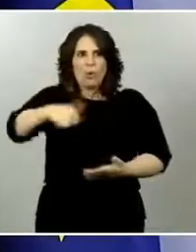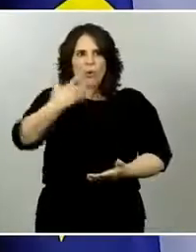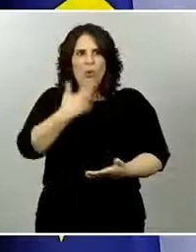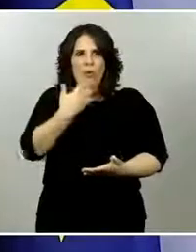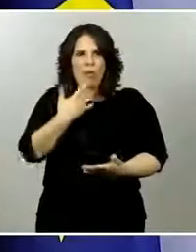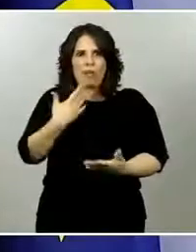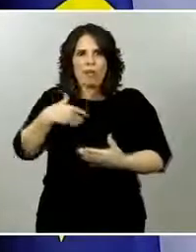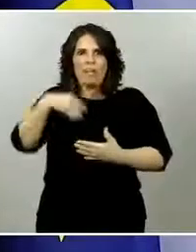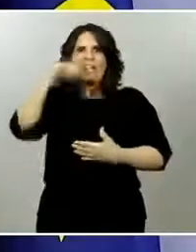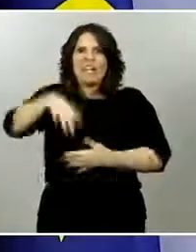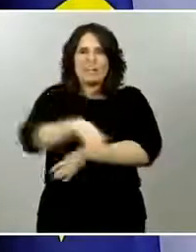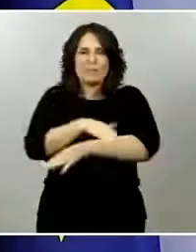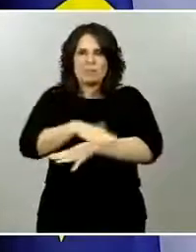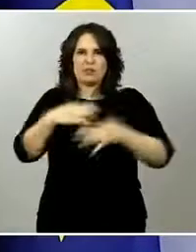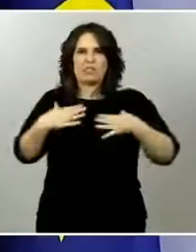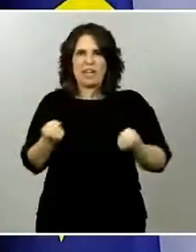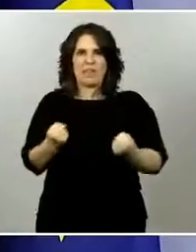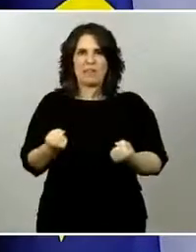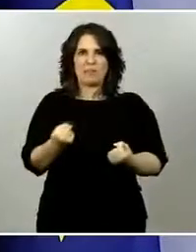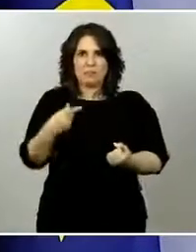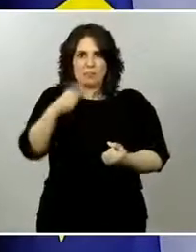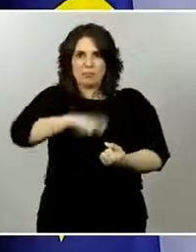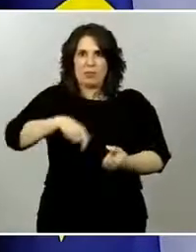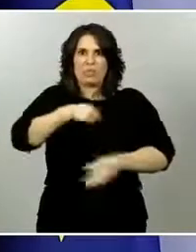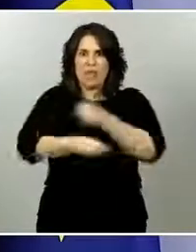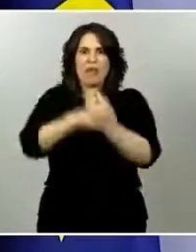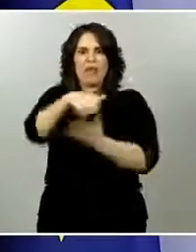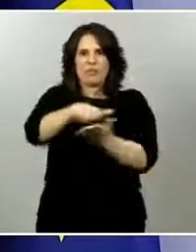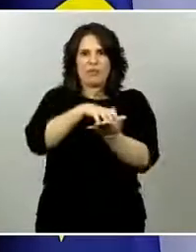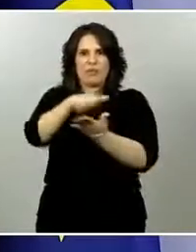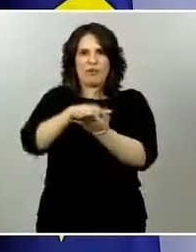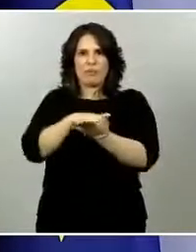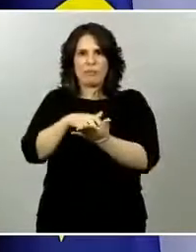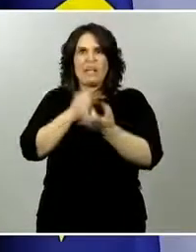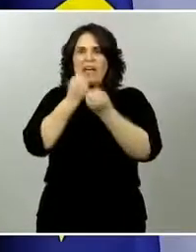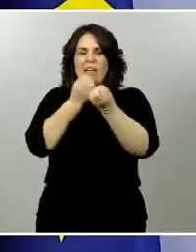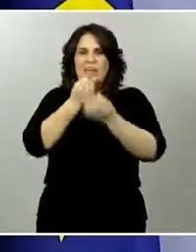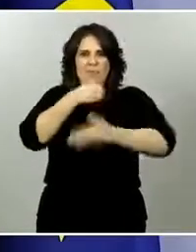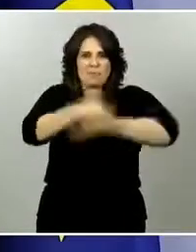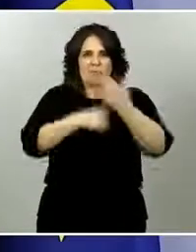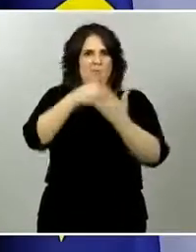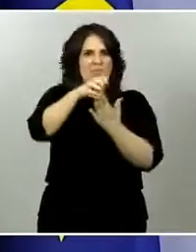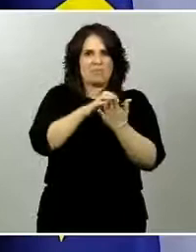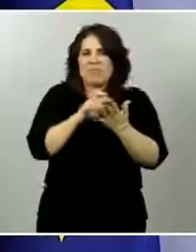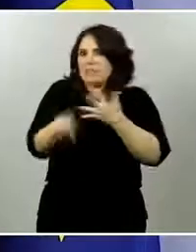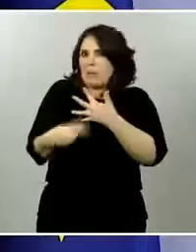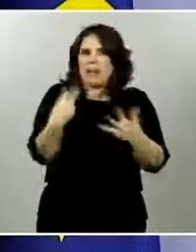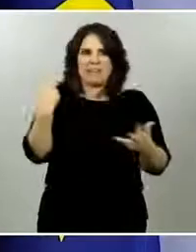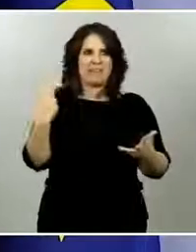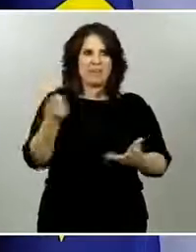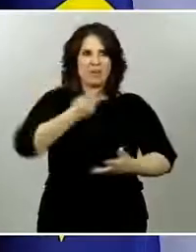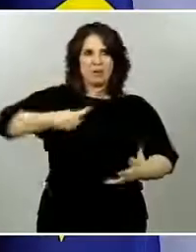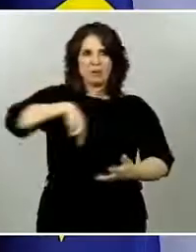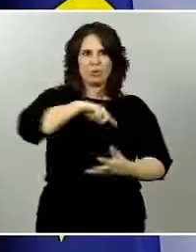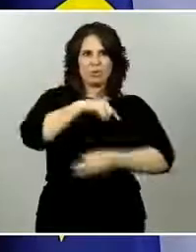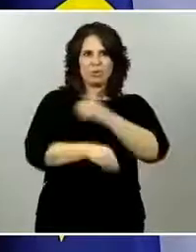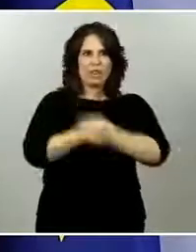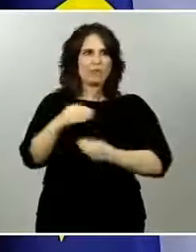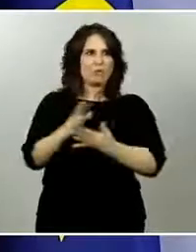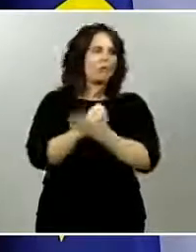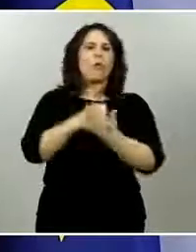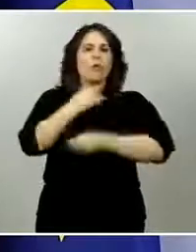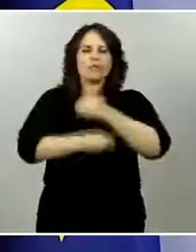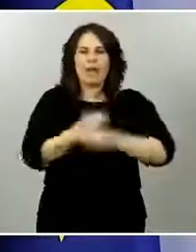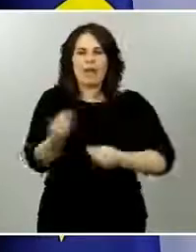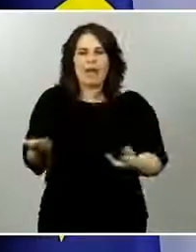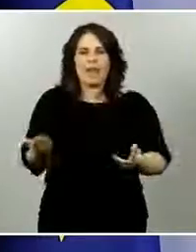diariamente quién es el director del Centro de Coordinación de Alertas y Emergencias Sanitarias y creo que todo el mundo conoce a estas alturas quién es el Ministro de Sanidad. Estas